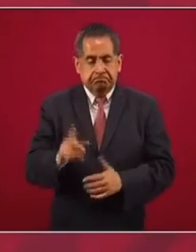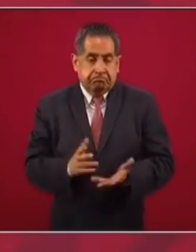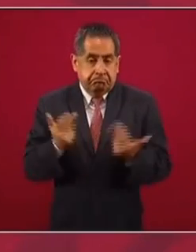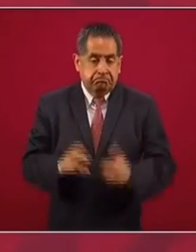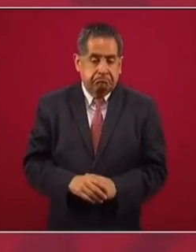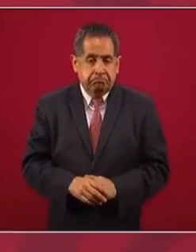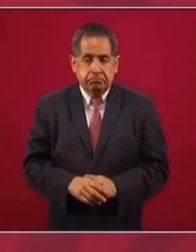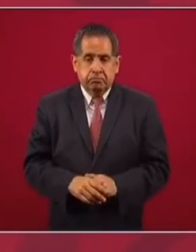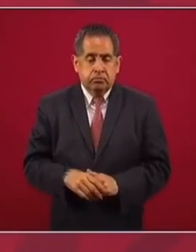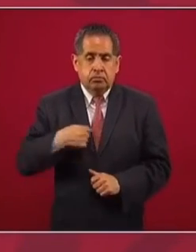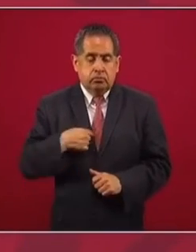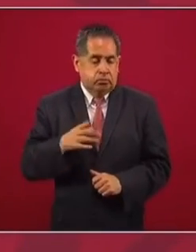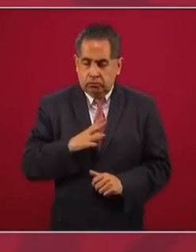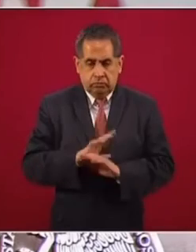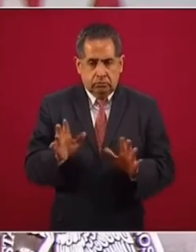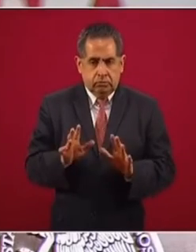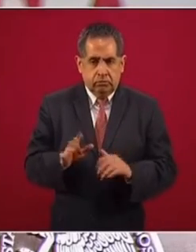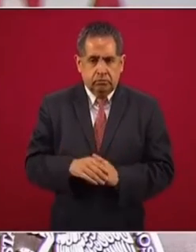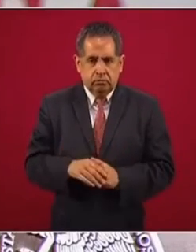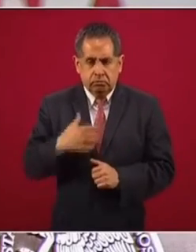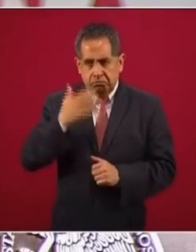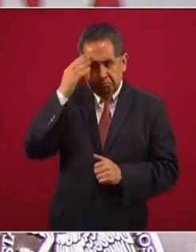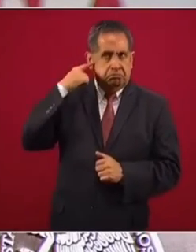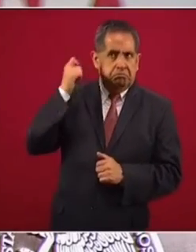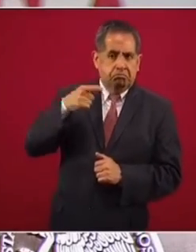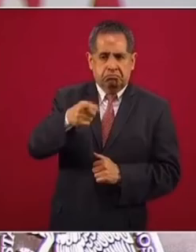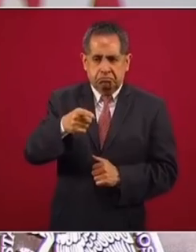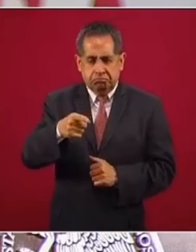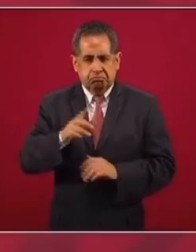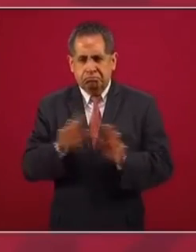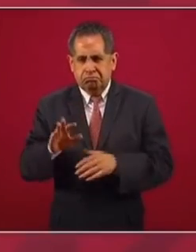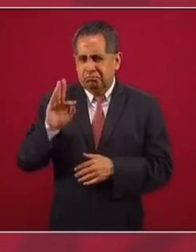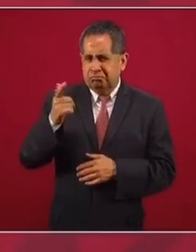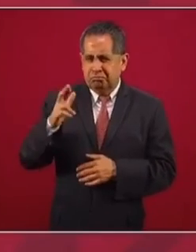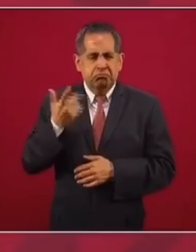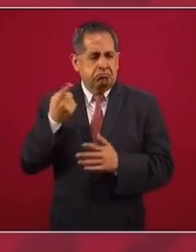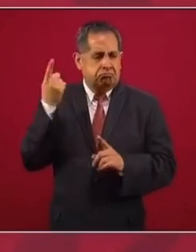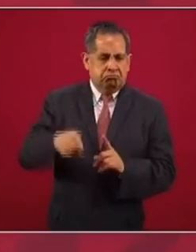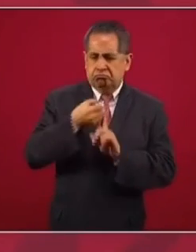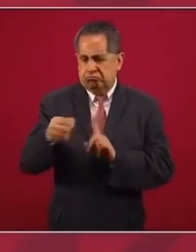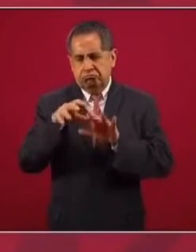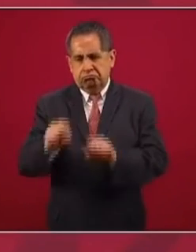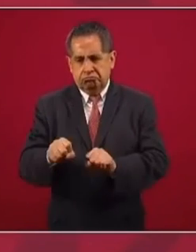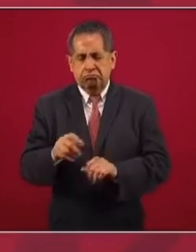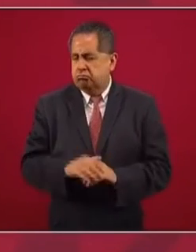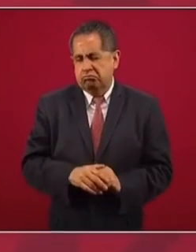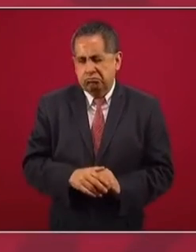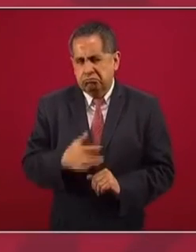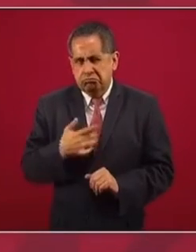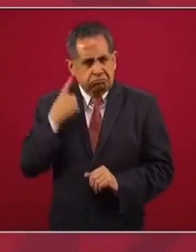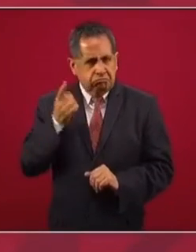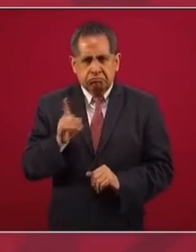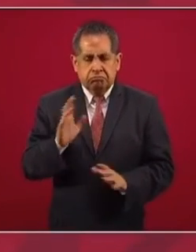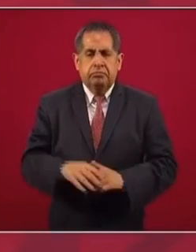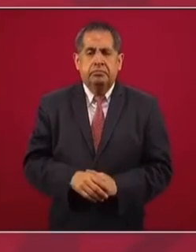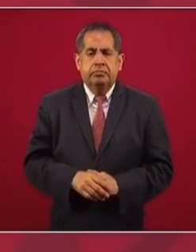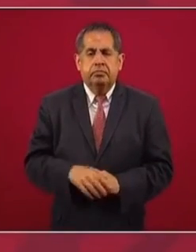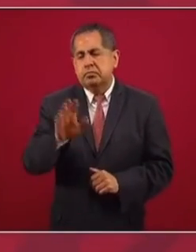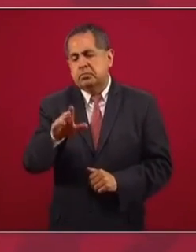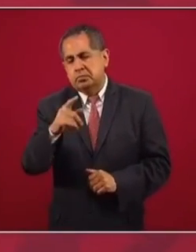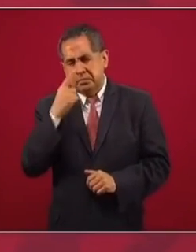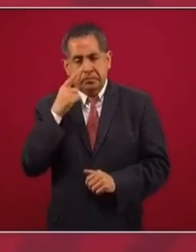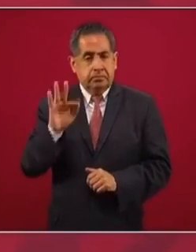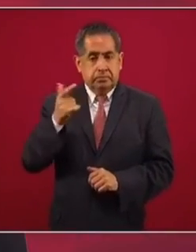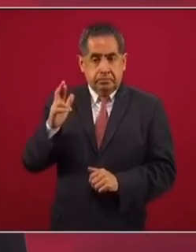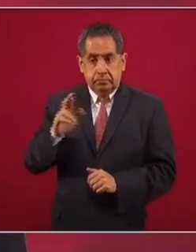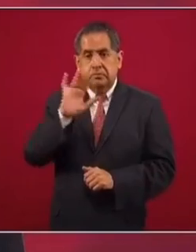no tengo tampoco conocimiento de que la fiscalía haya hecho alguna solicitud en ese sentido. La